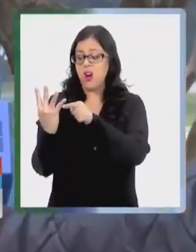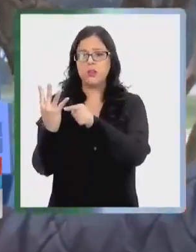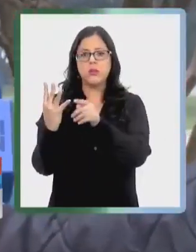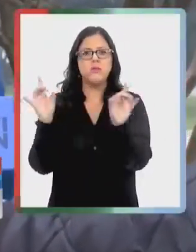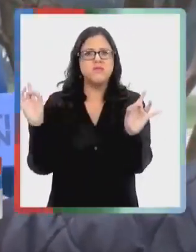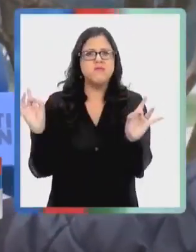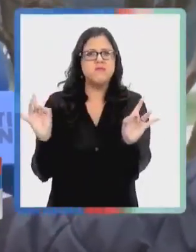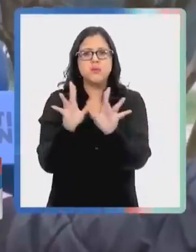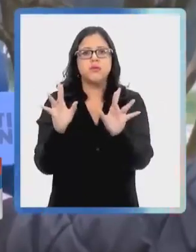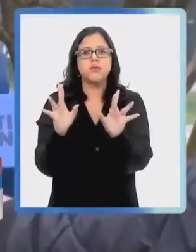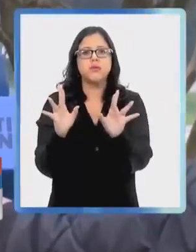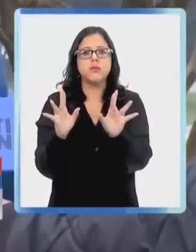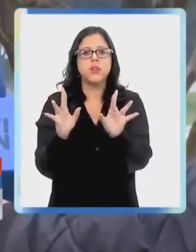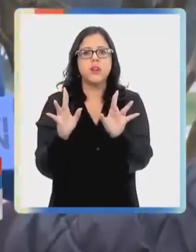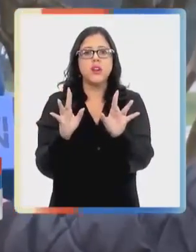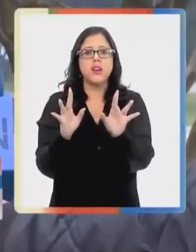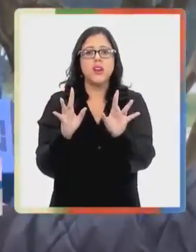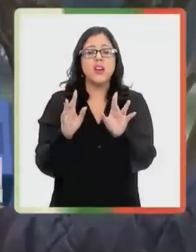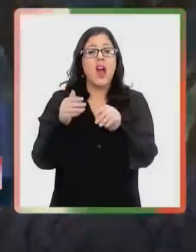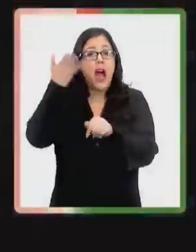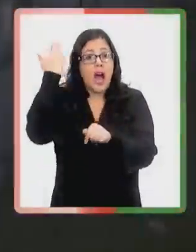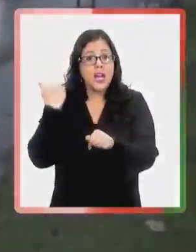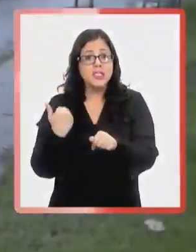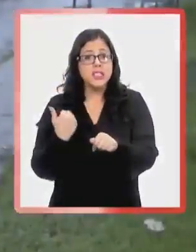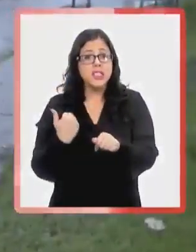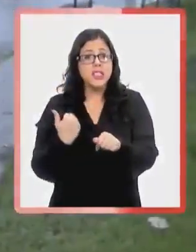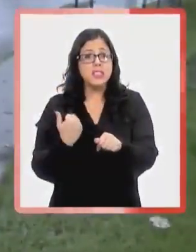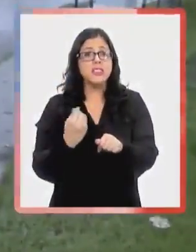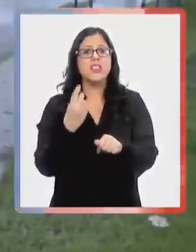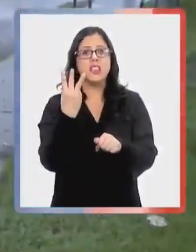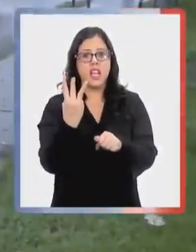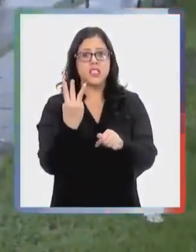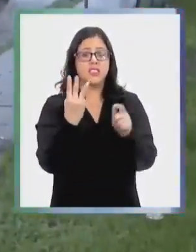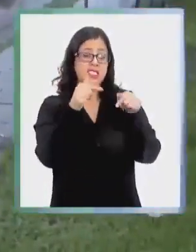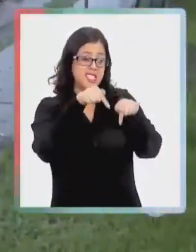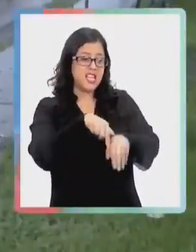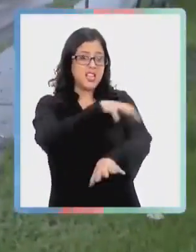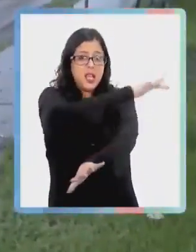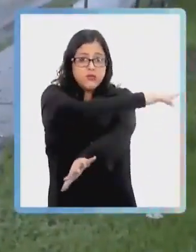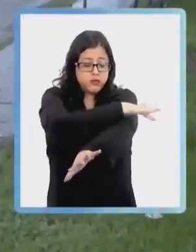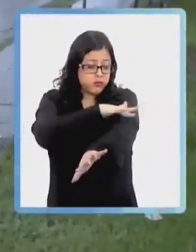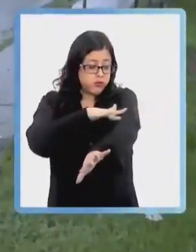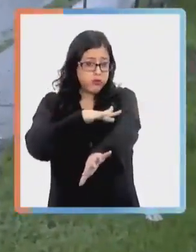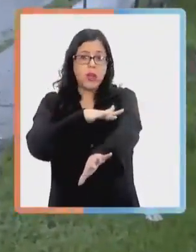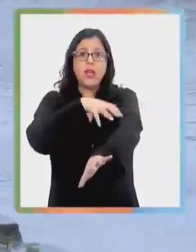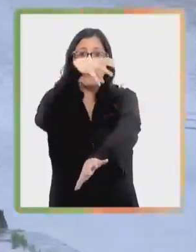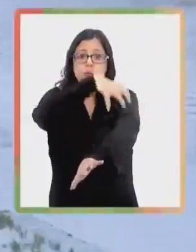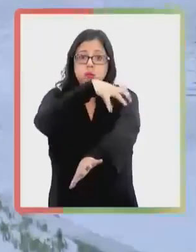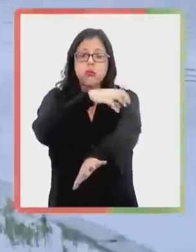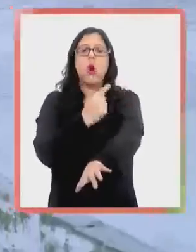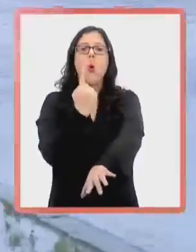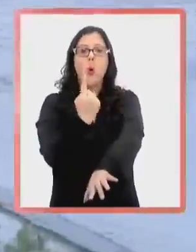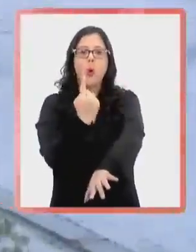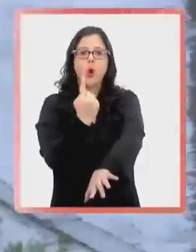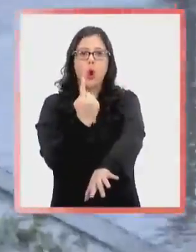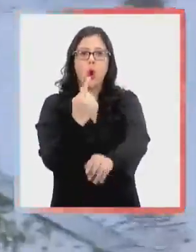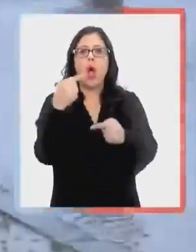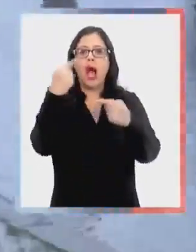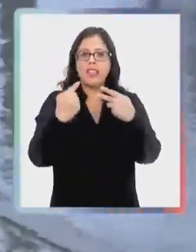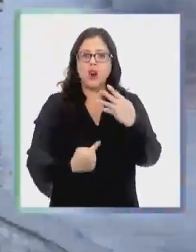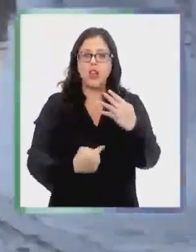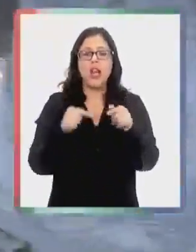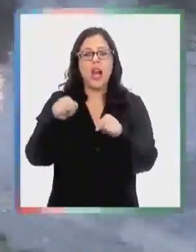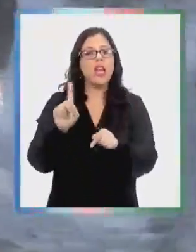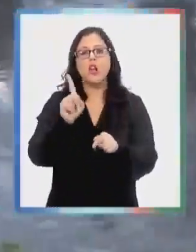junio fue de categoría 3, este es categoría 1, por lo cual no debiera tener mayor incidencia